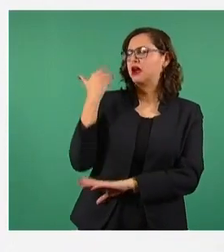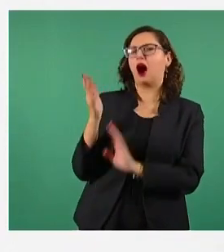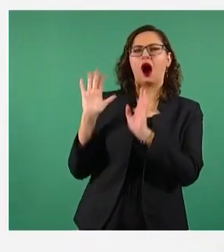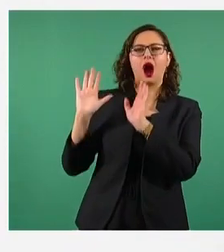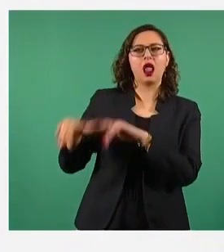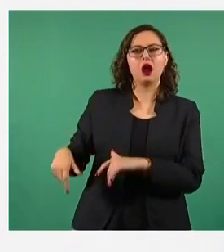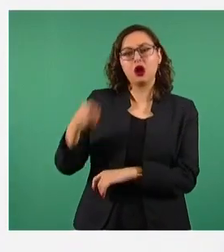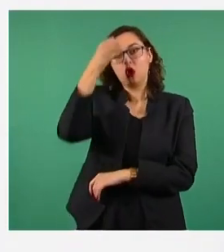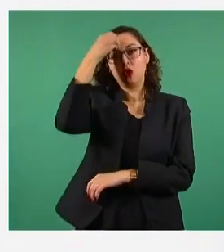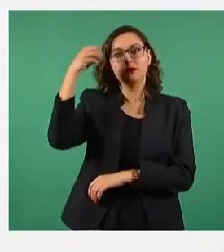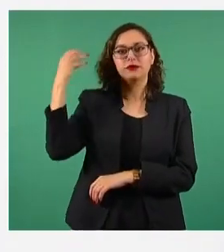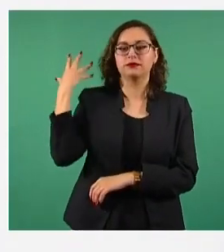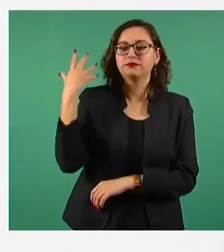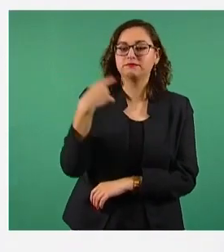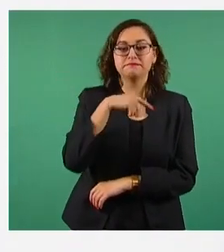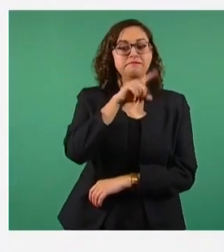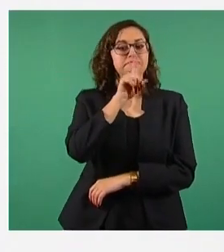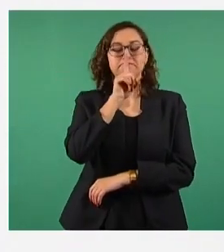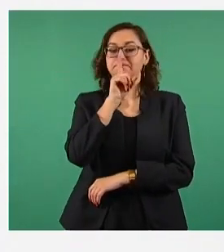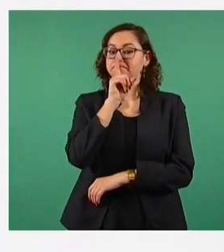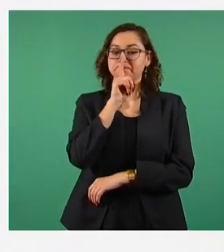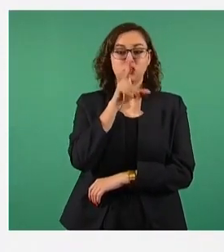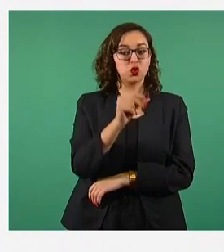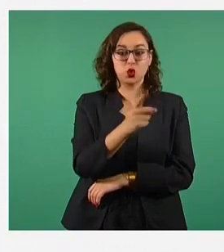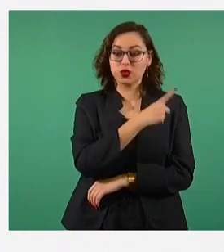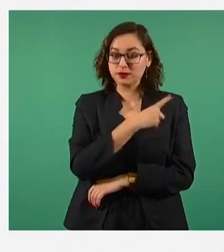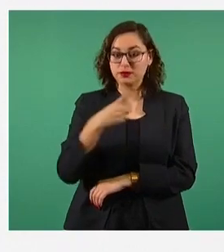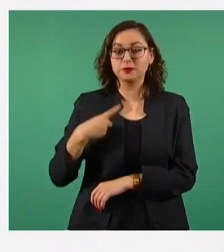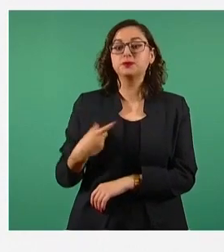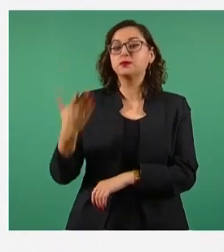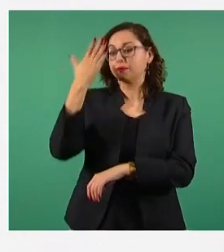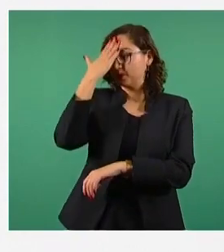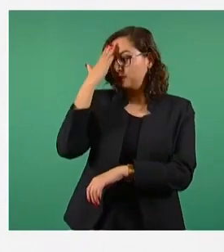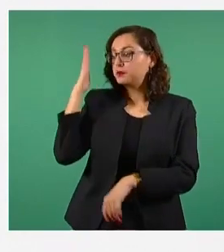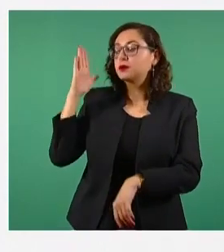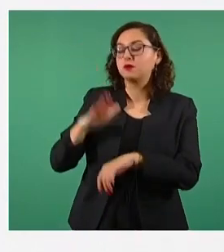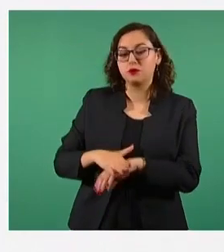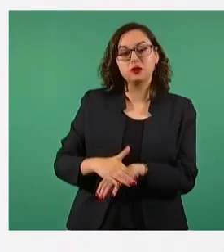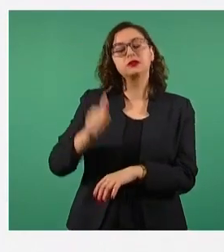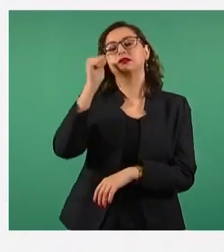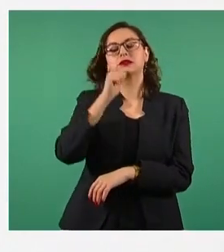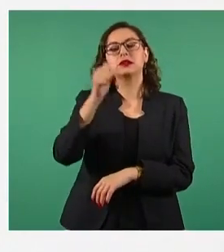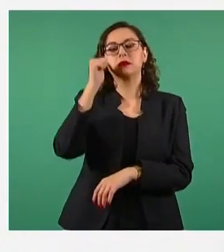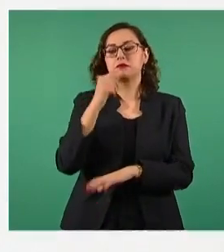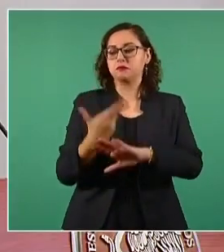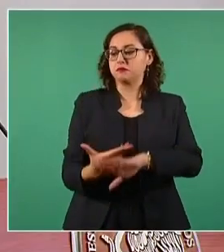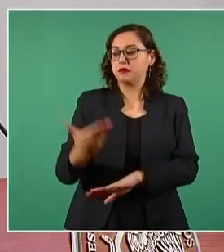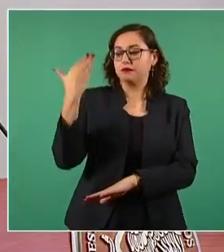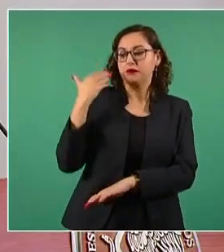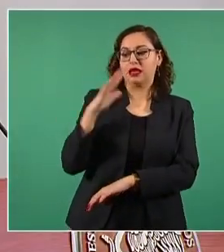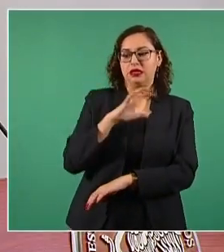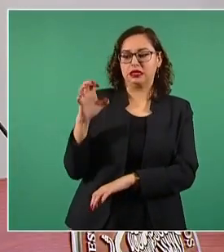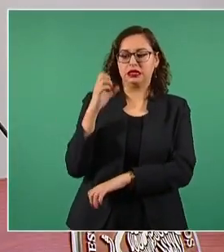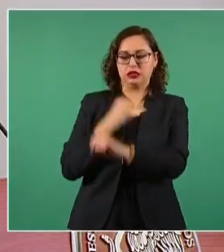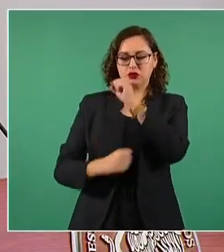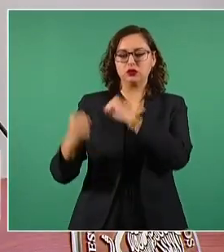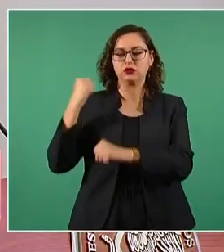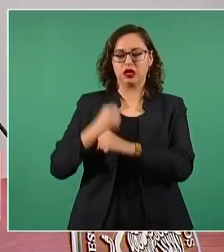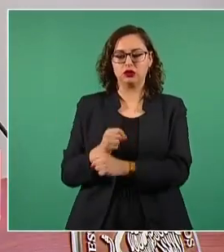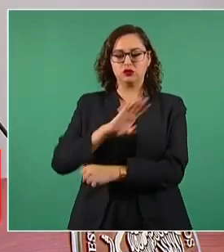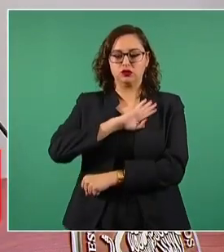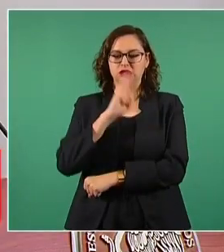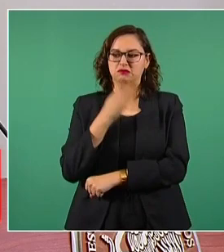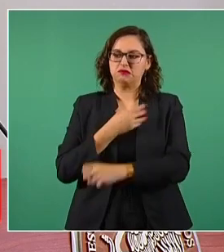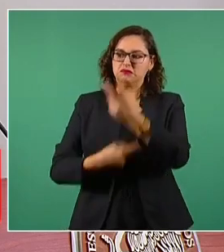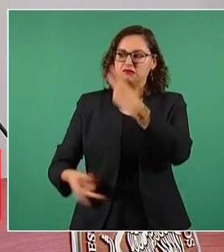inicia con la invasión de hace 500 años, ni mucho menos el pasado que